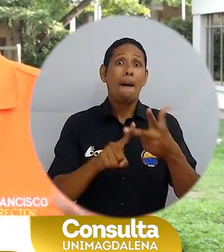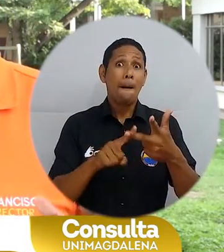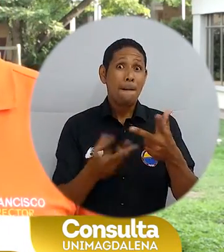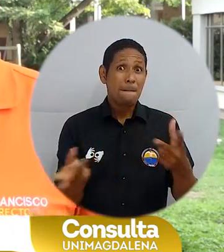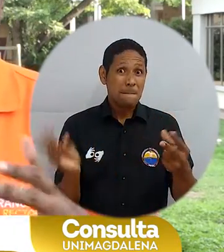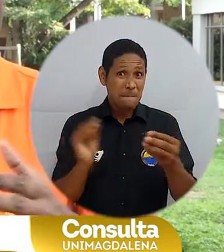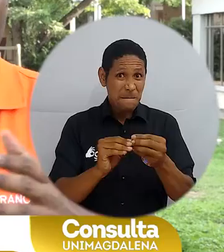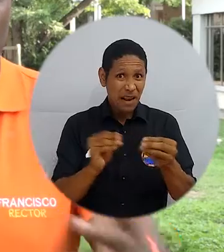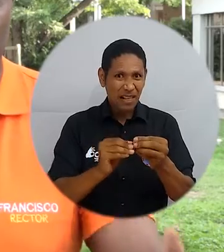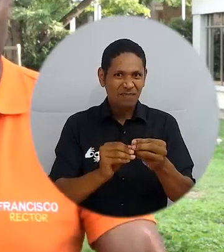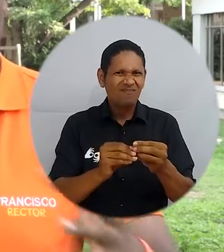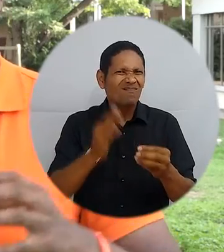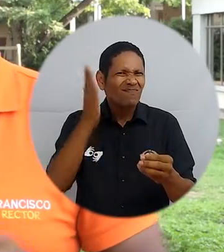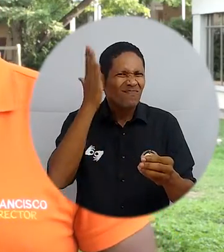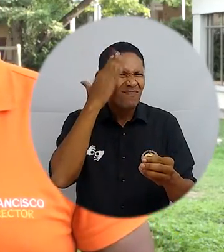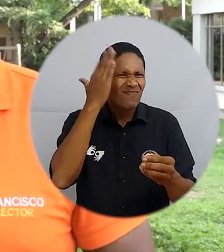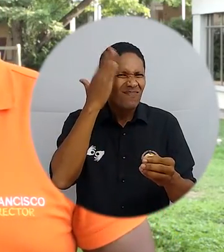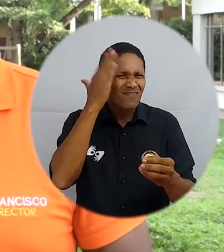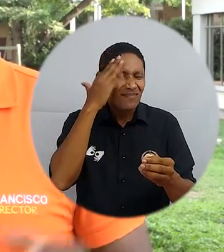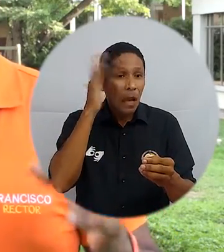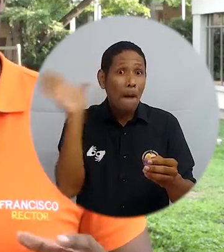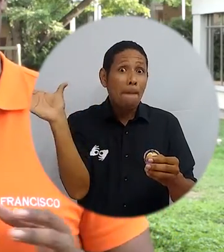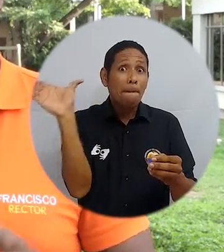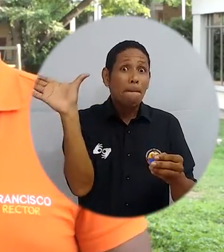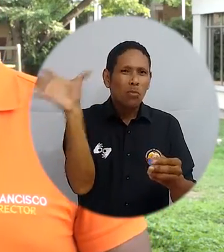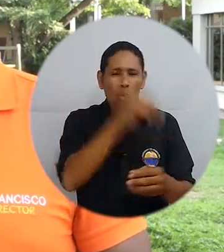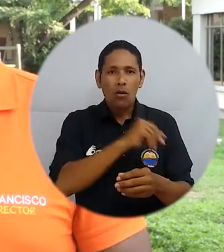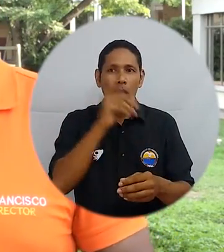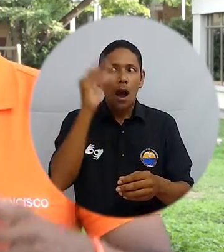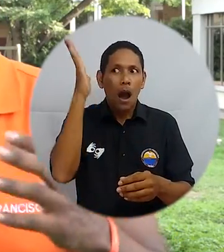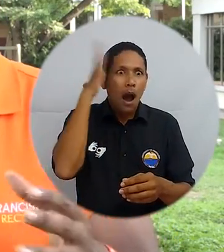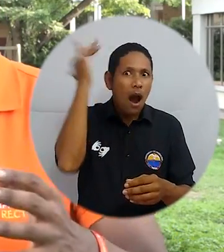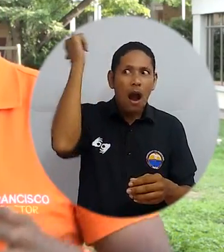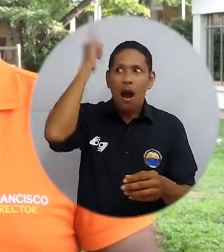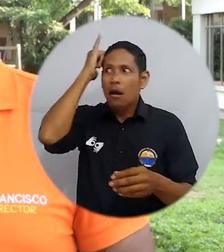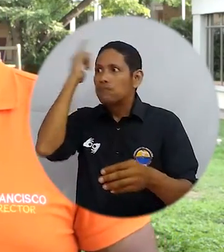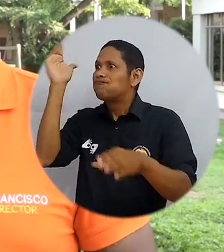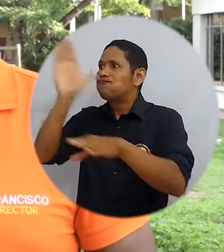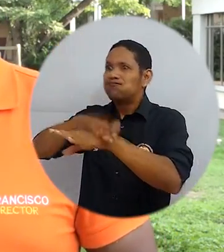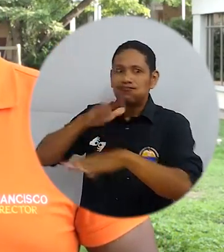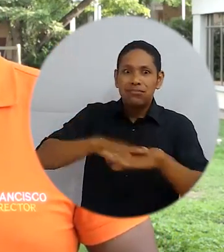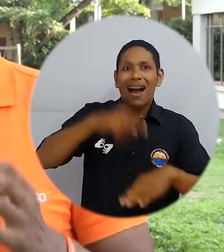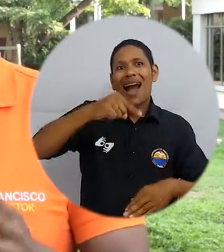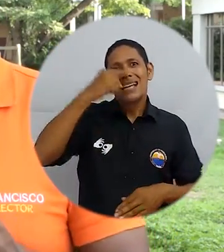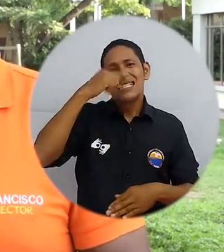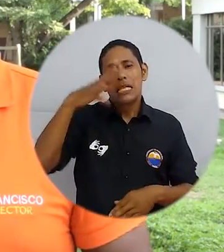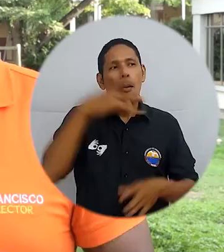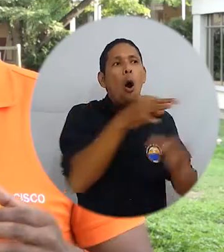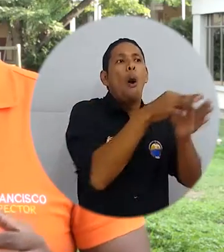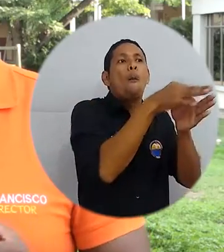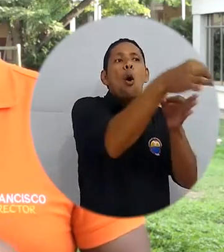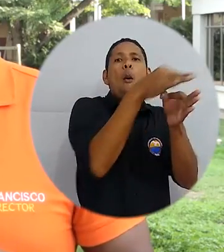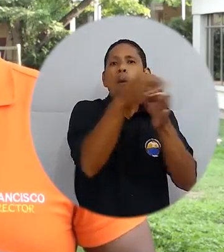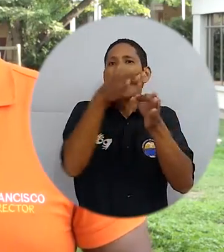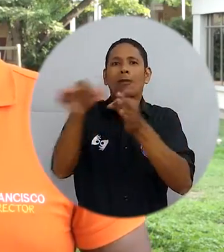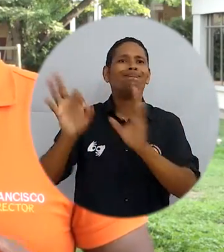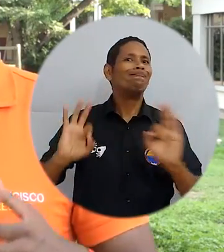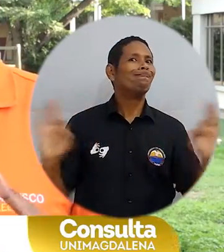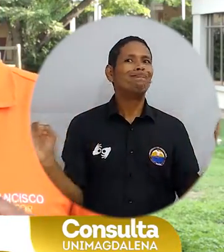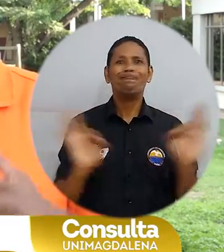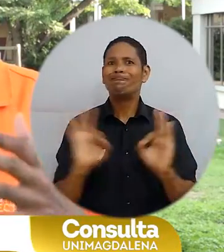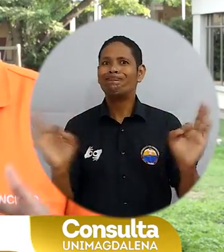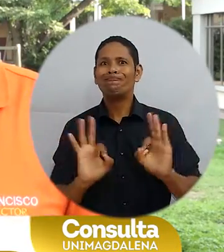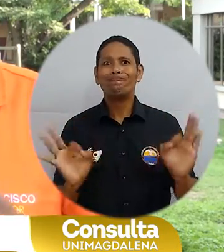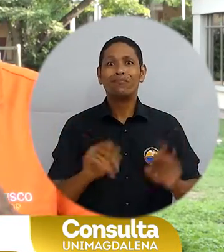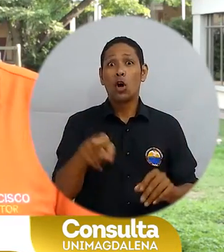concentrada toda la oferta académica en Santa Marta y no en los municipios, los jóvenes también tienen